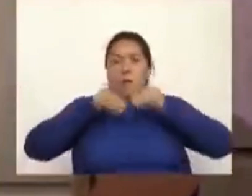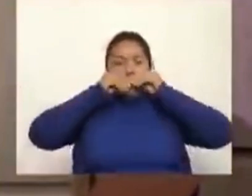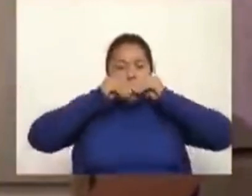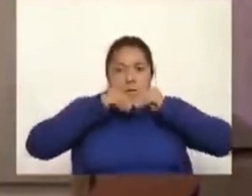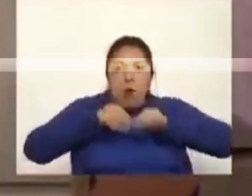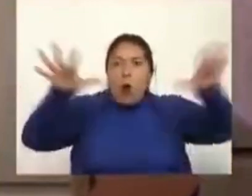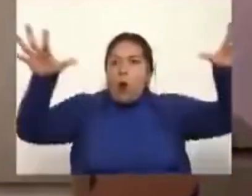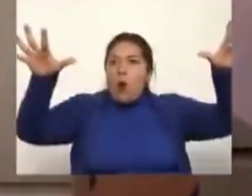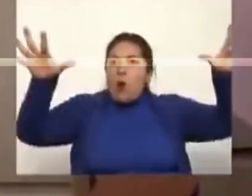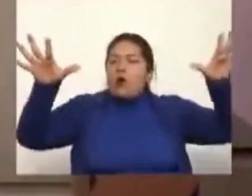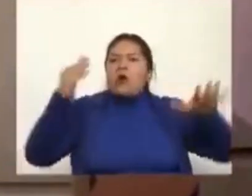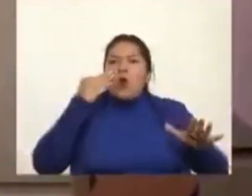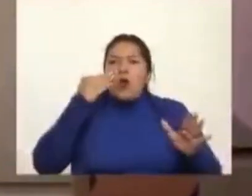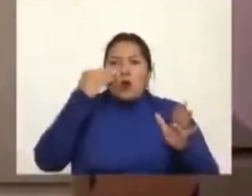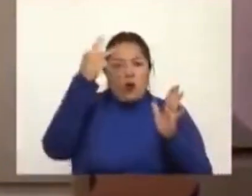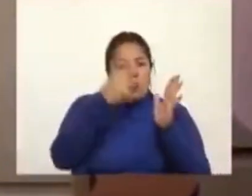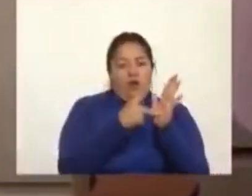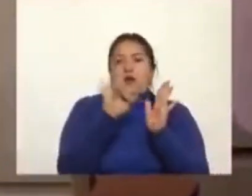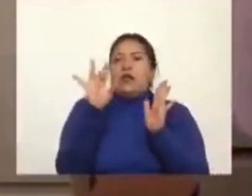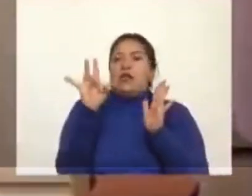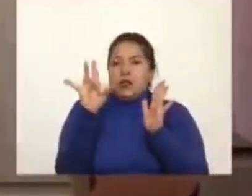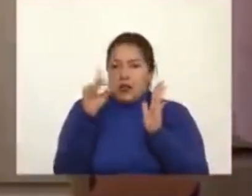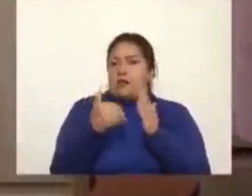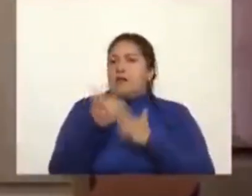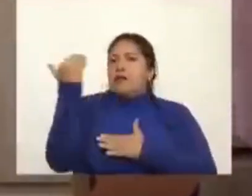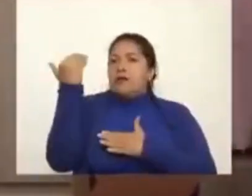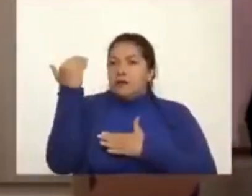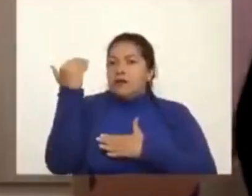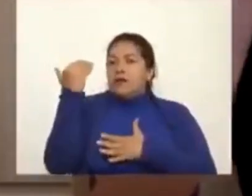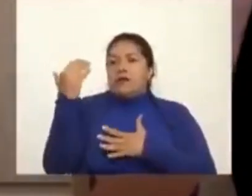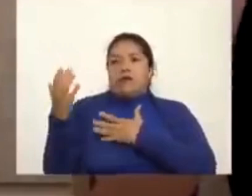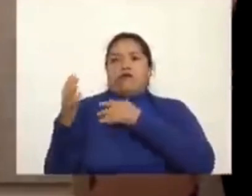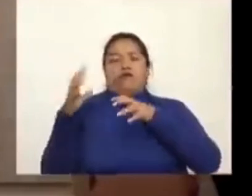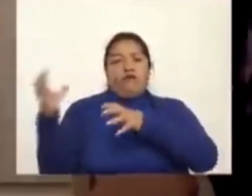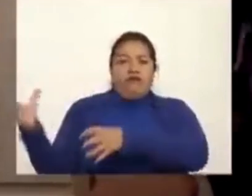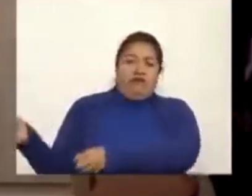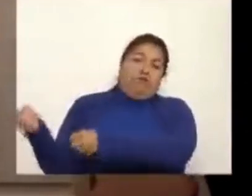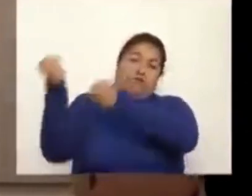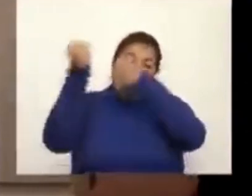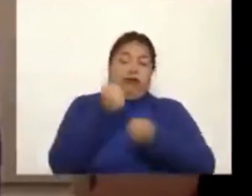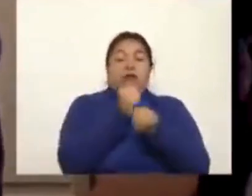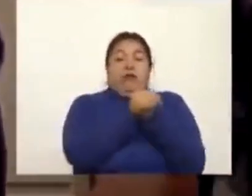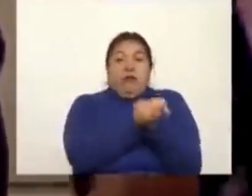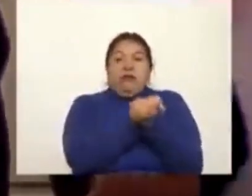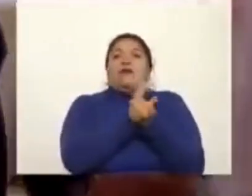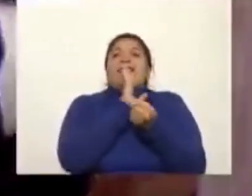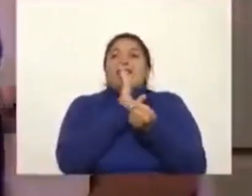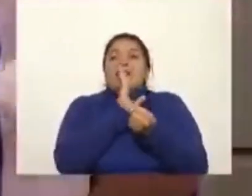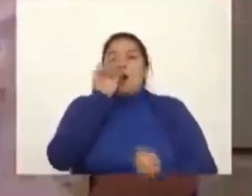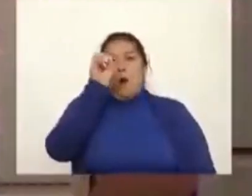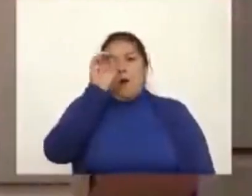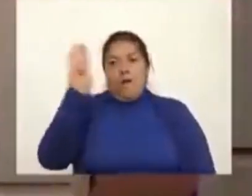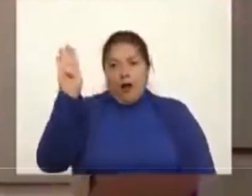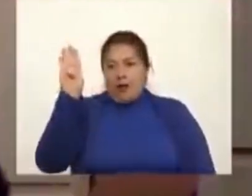que comienza en el año 2015 con la captura del señor Odebrecht